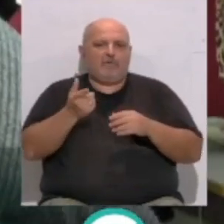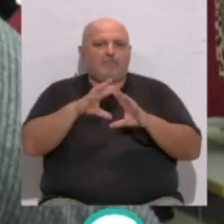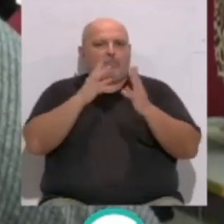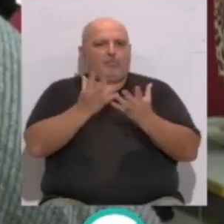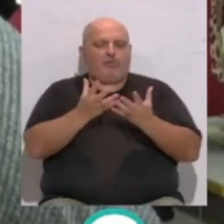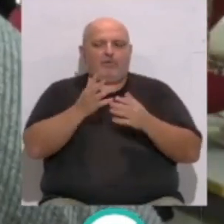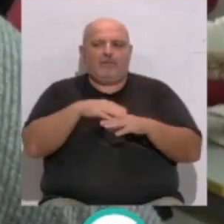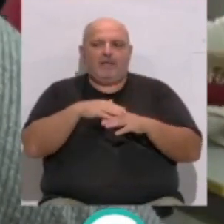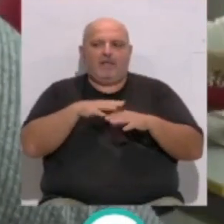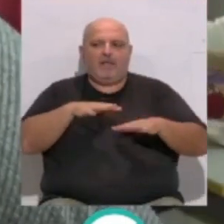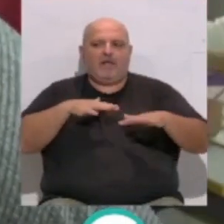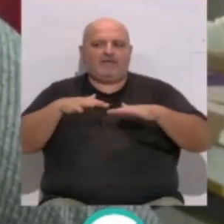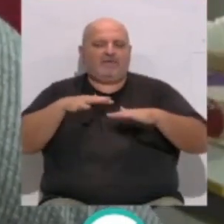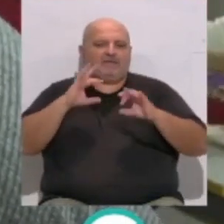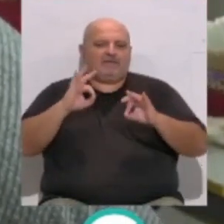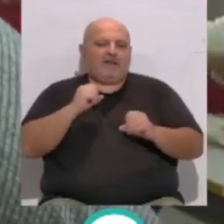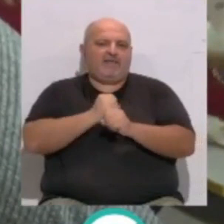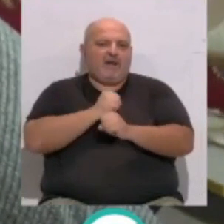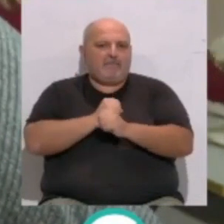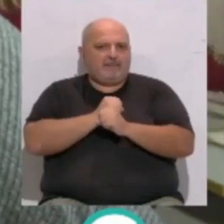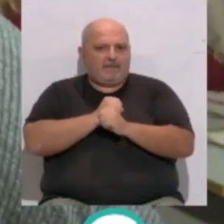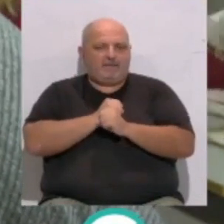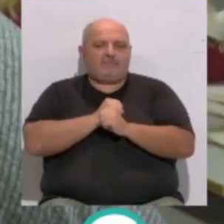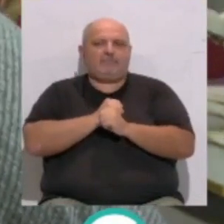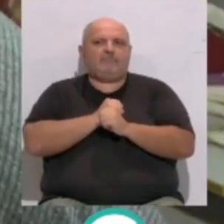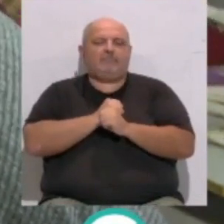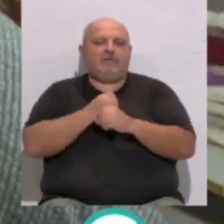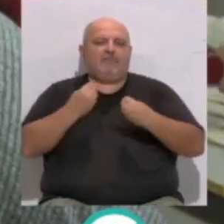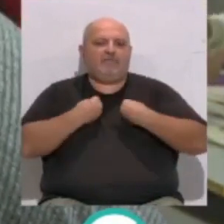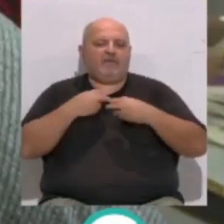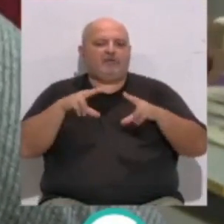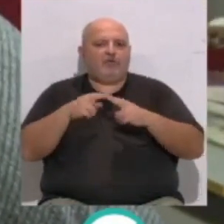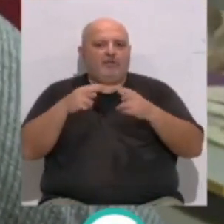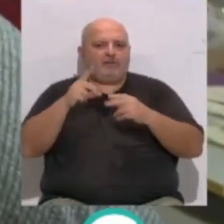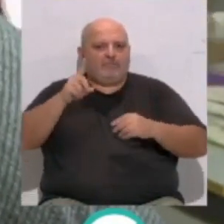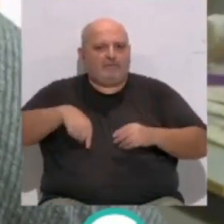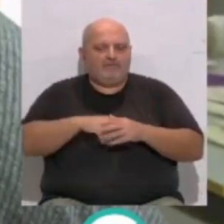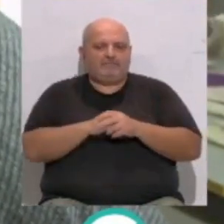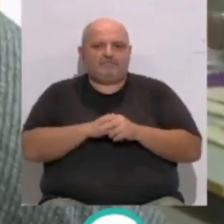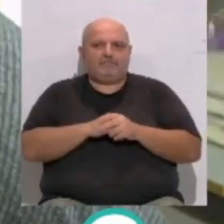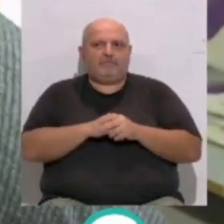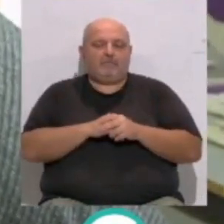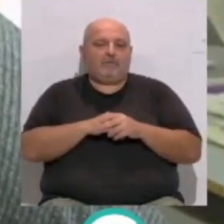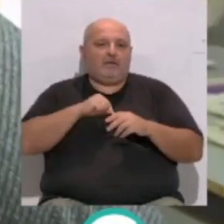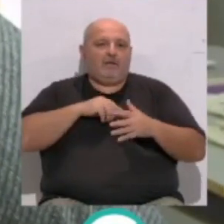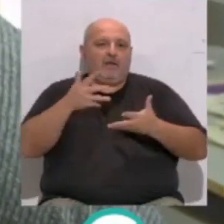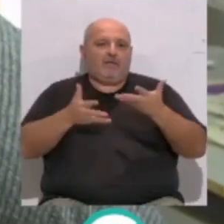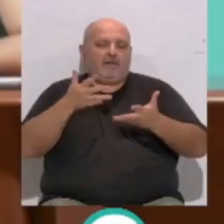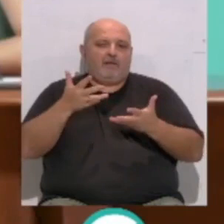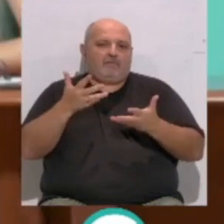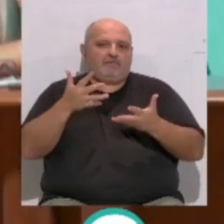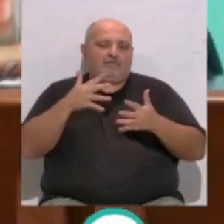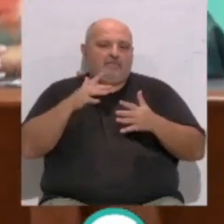estar activas laboralmente, en la vida socialmente y anímicamente el día a día.